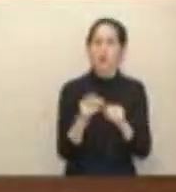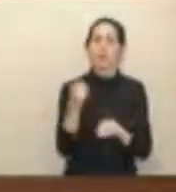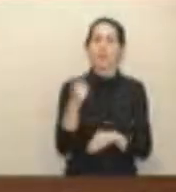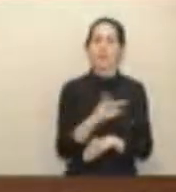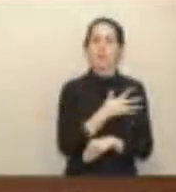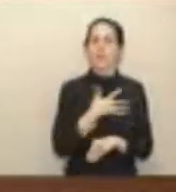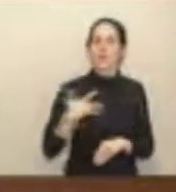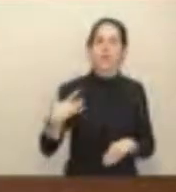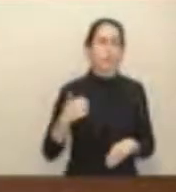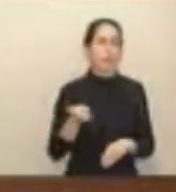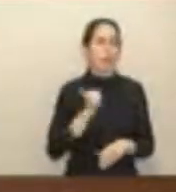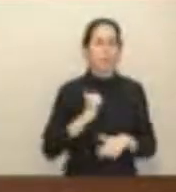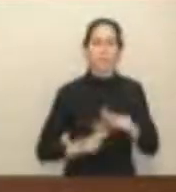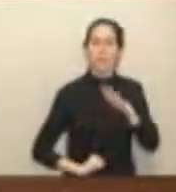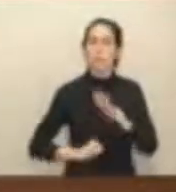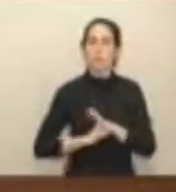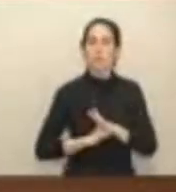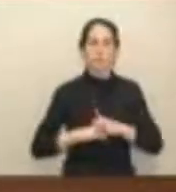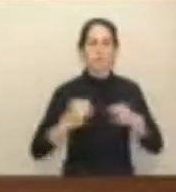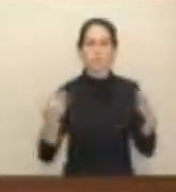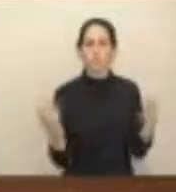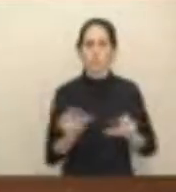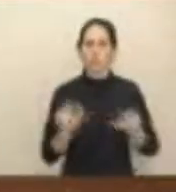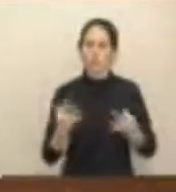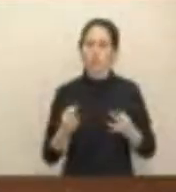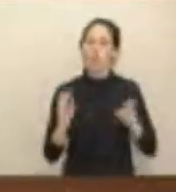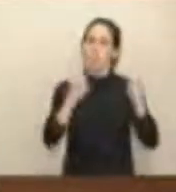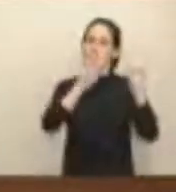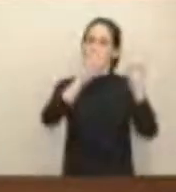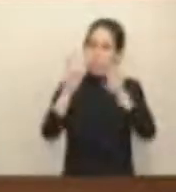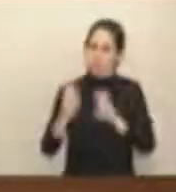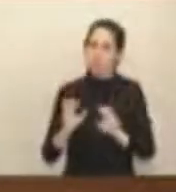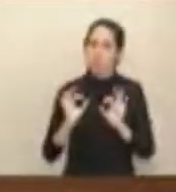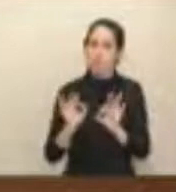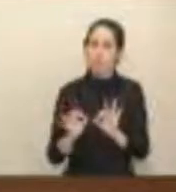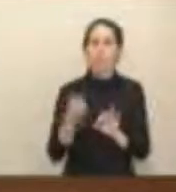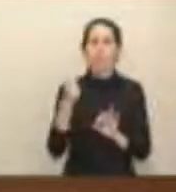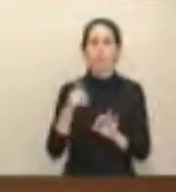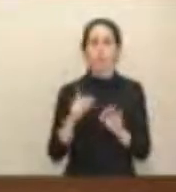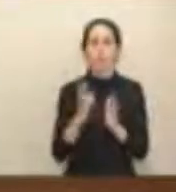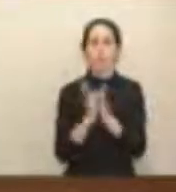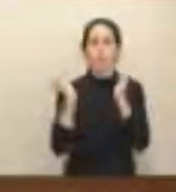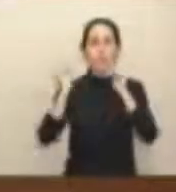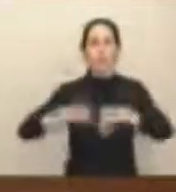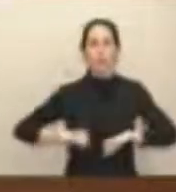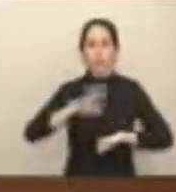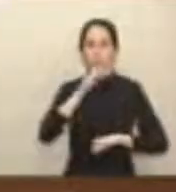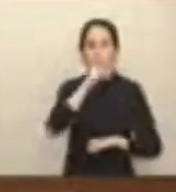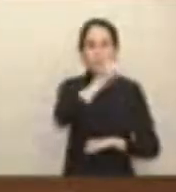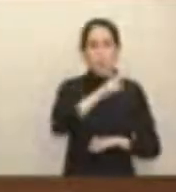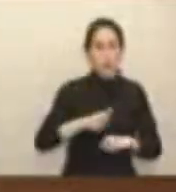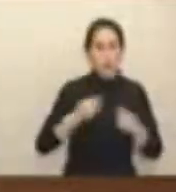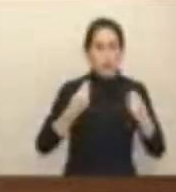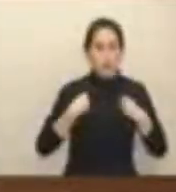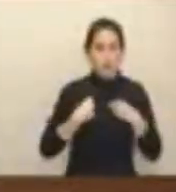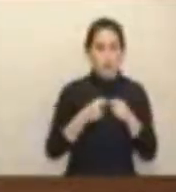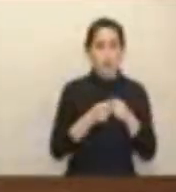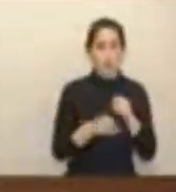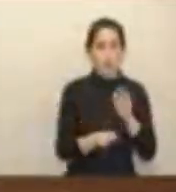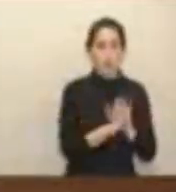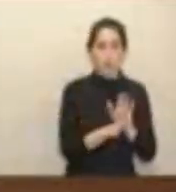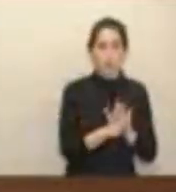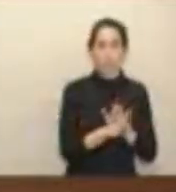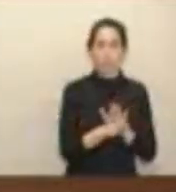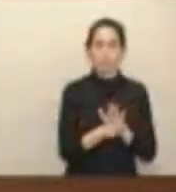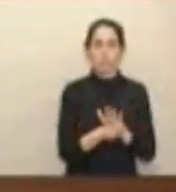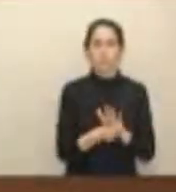agotar estas cuestiones también en un pacto demográfico que presentaremos a la Cámara para su